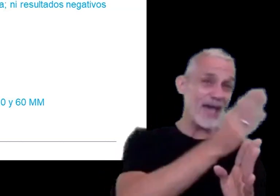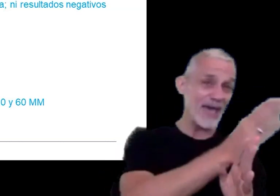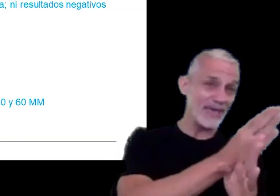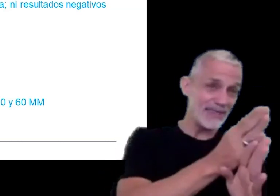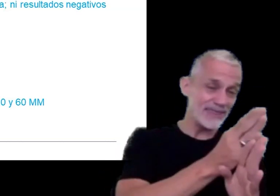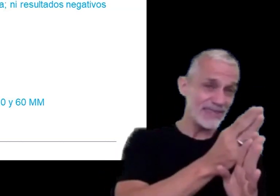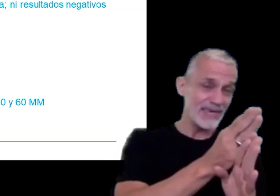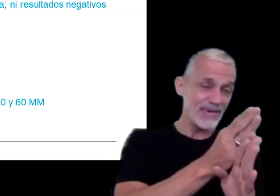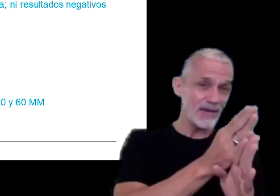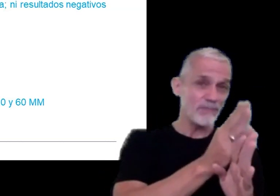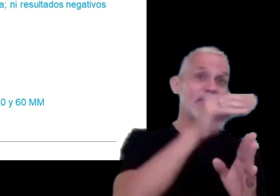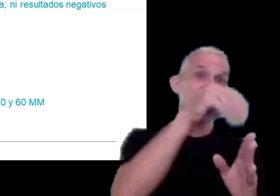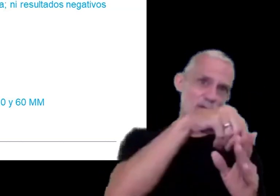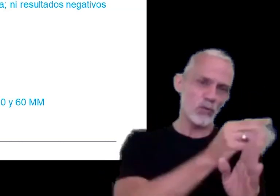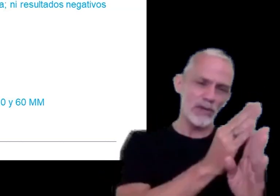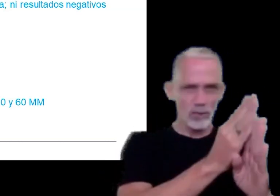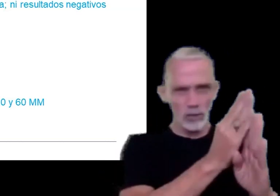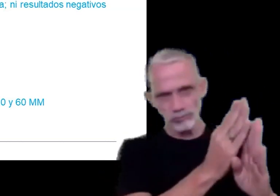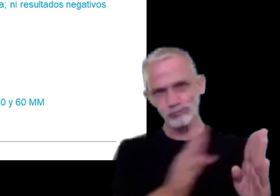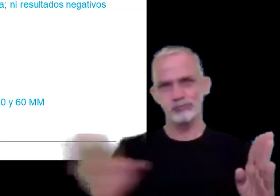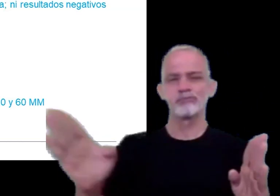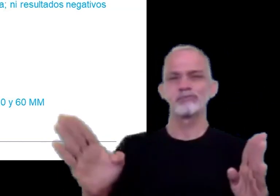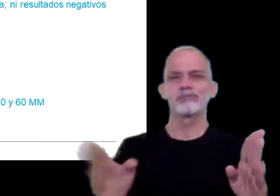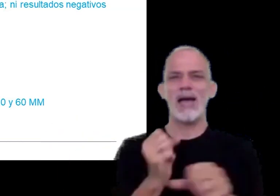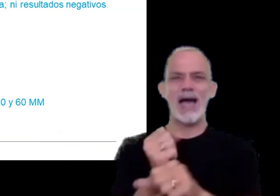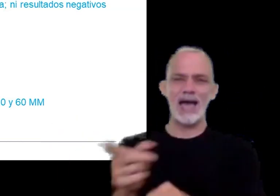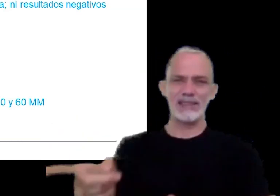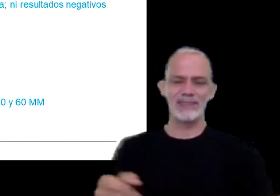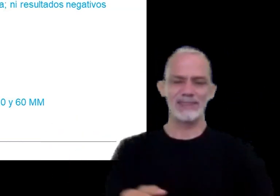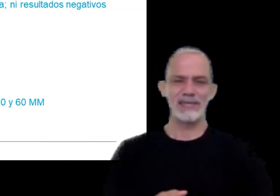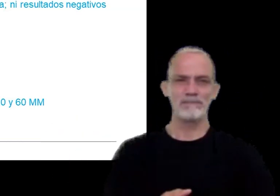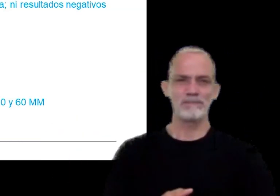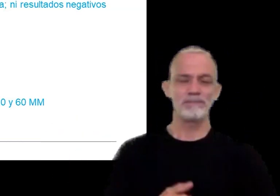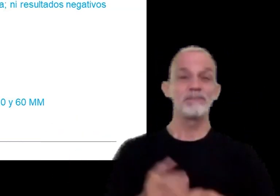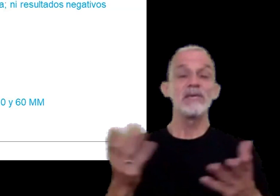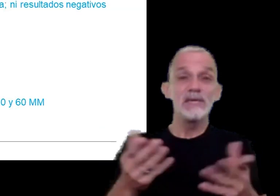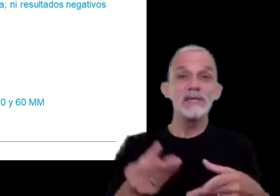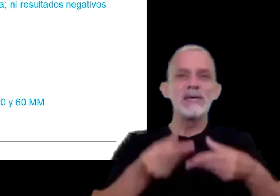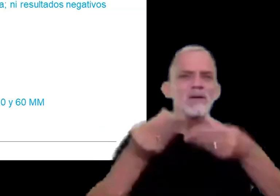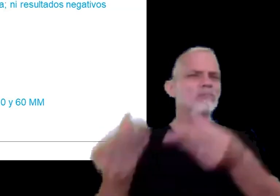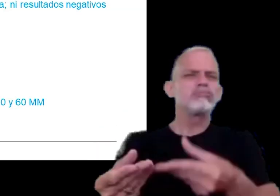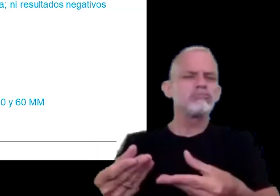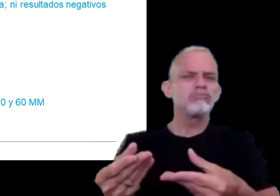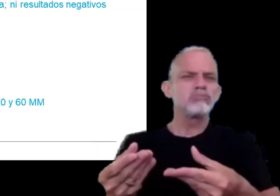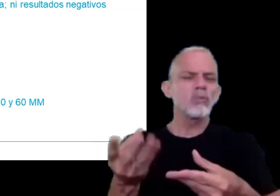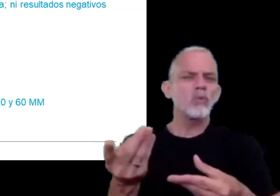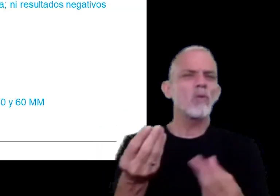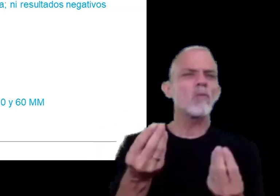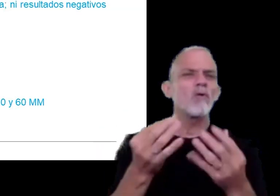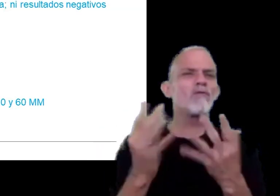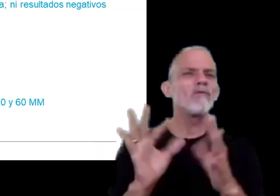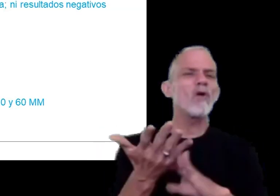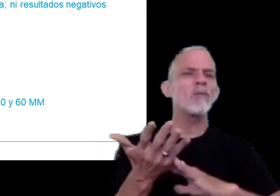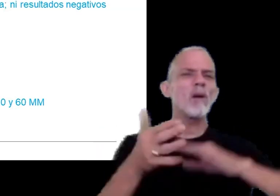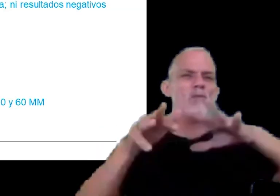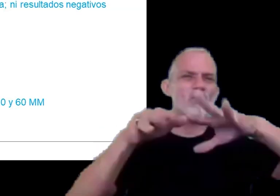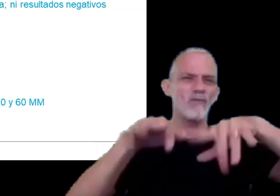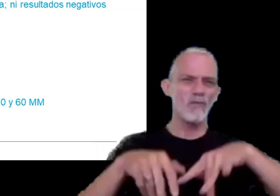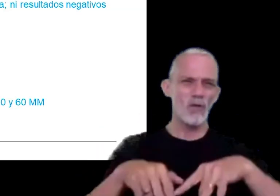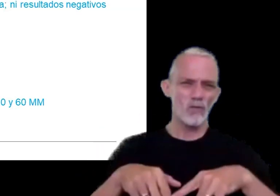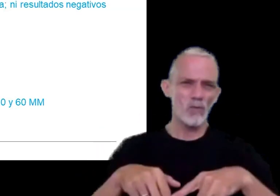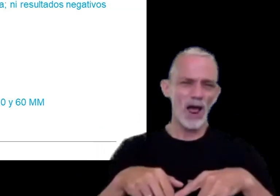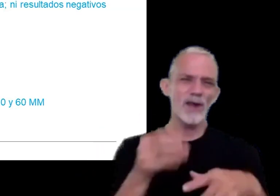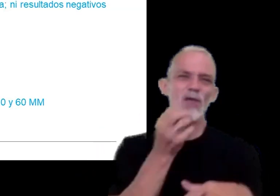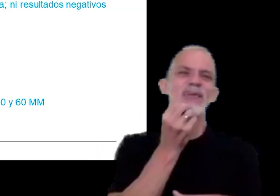inclusive y se presenta mediante una